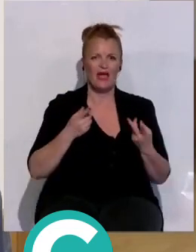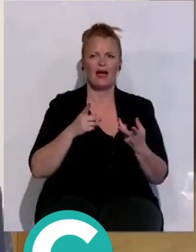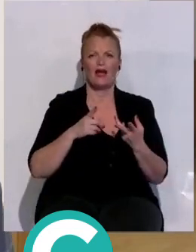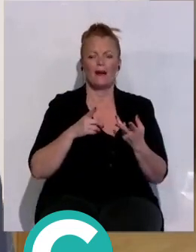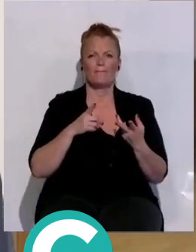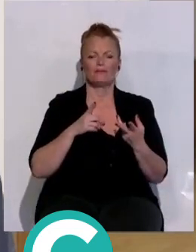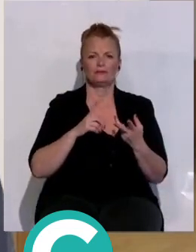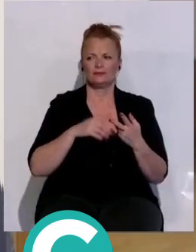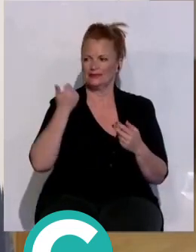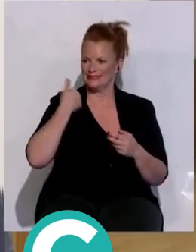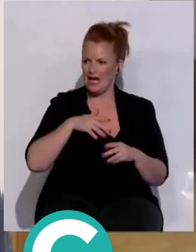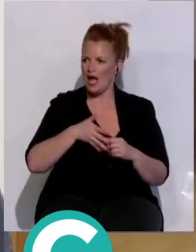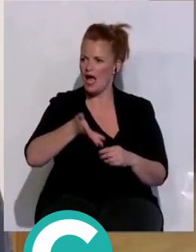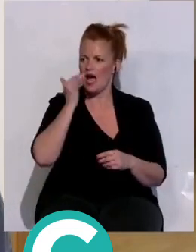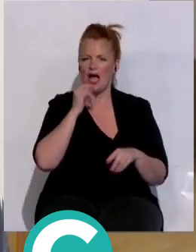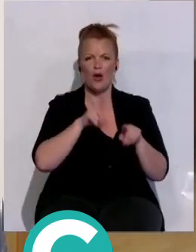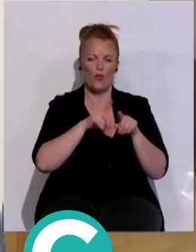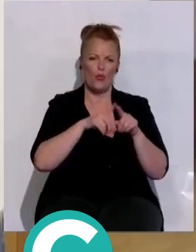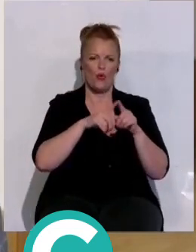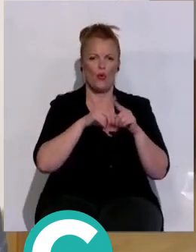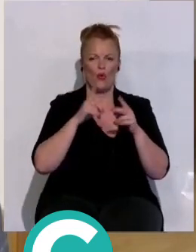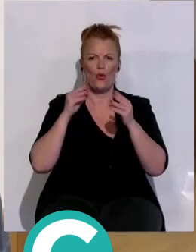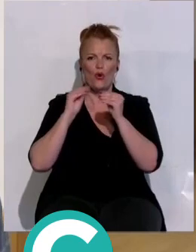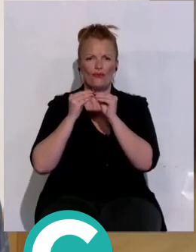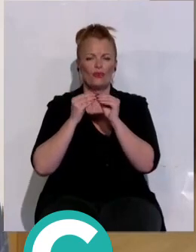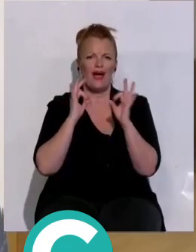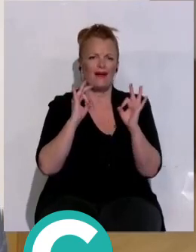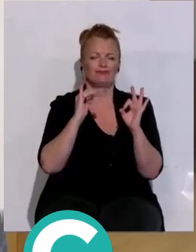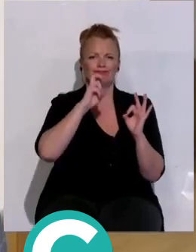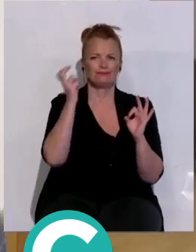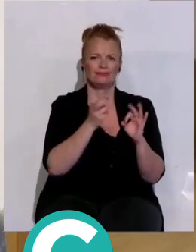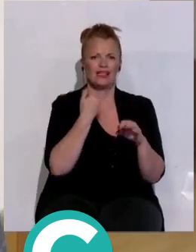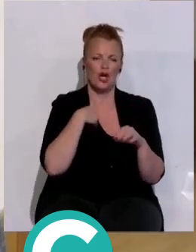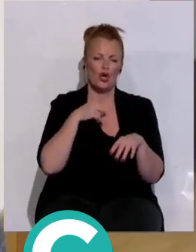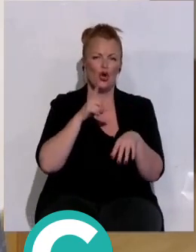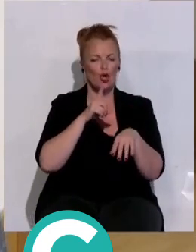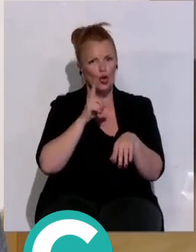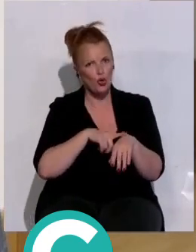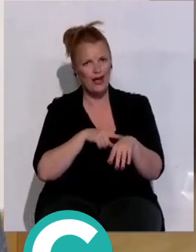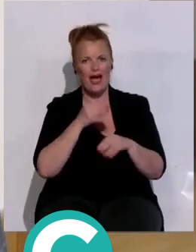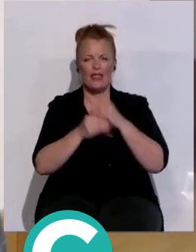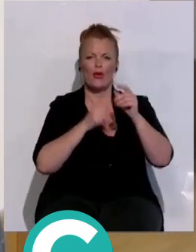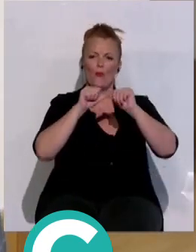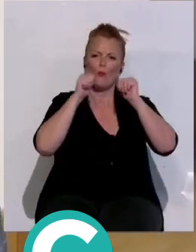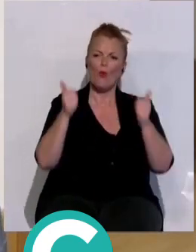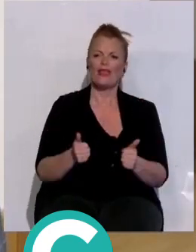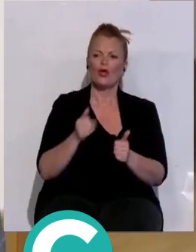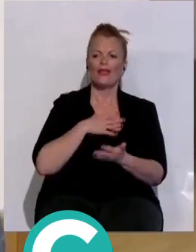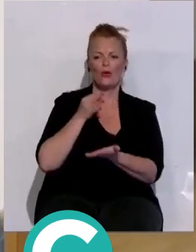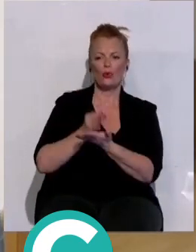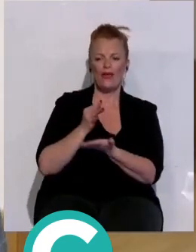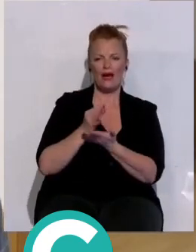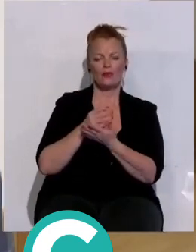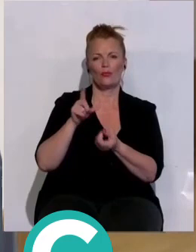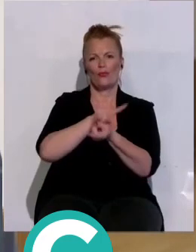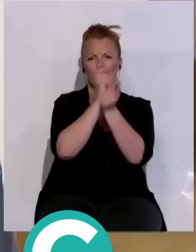Ya tenemos una pirámide demográfica invertida y creo que ya es hora de tratar un modelo de ciudad en el cual sea